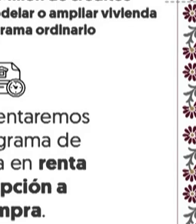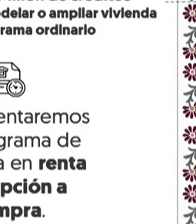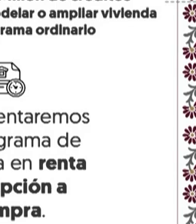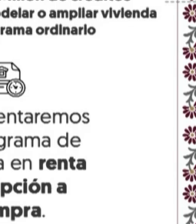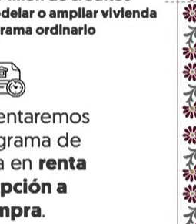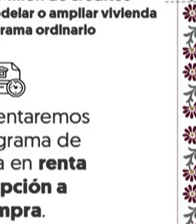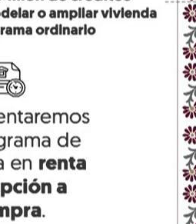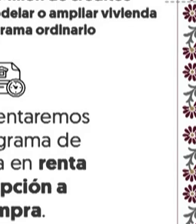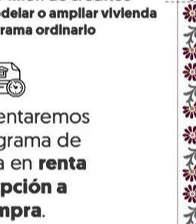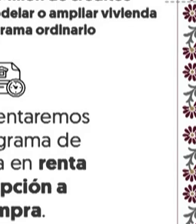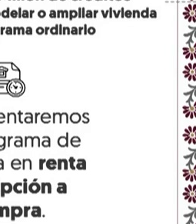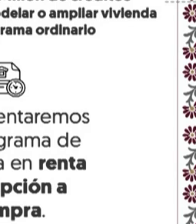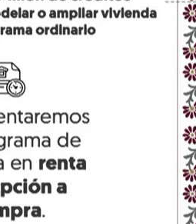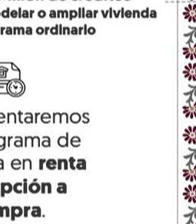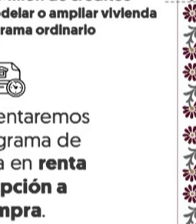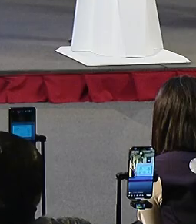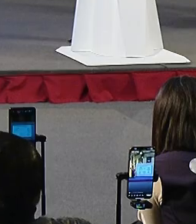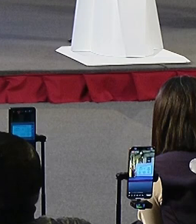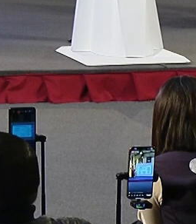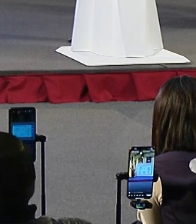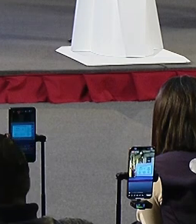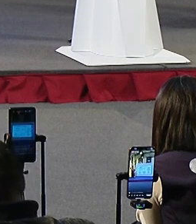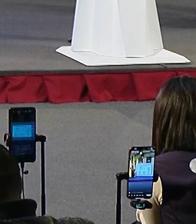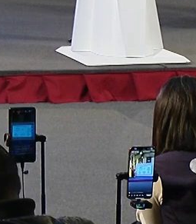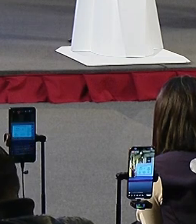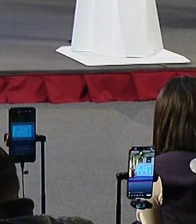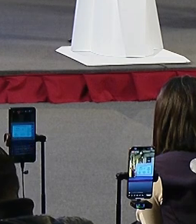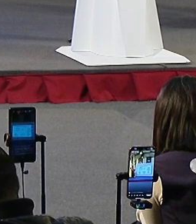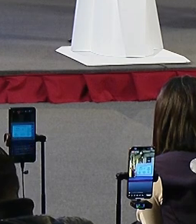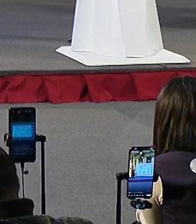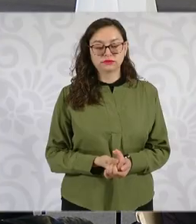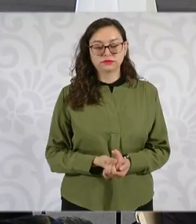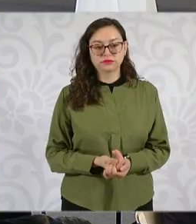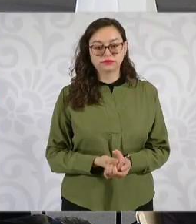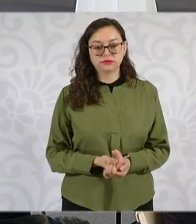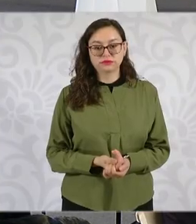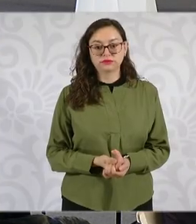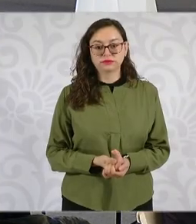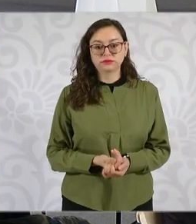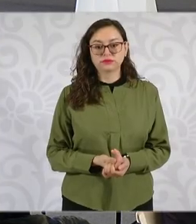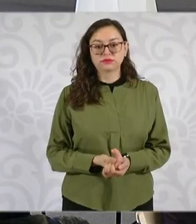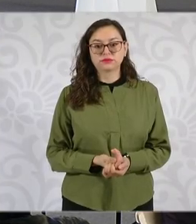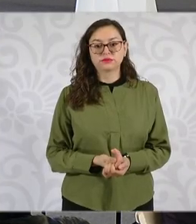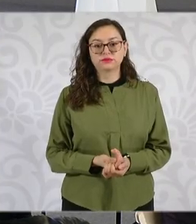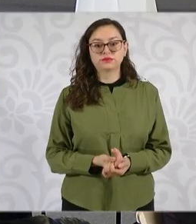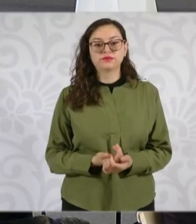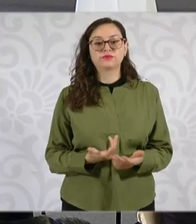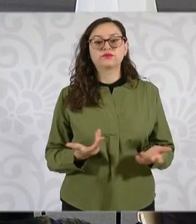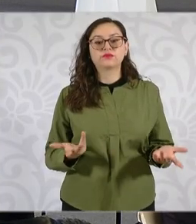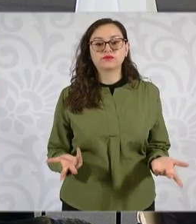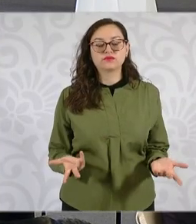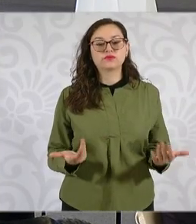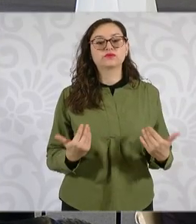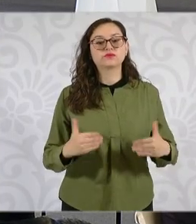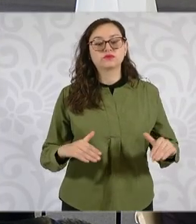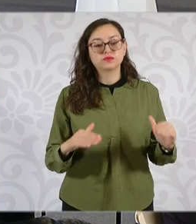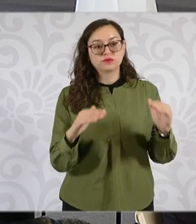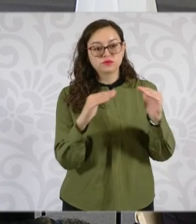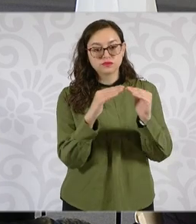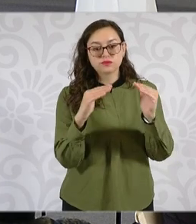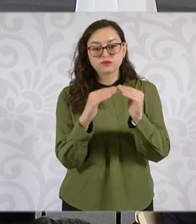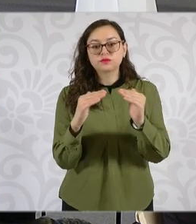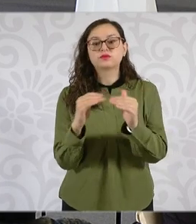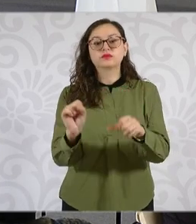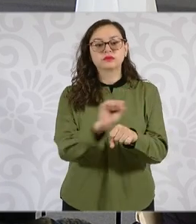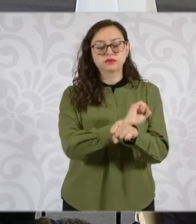de 288 mil millones de pesos, son viviendas de interés social,